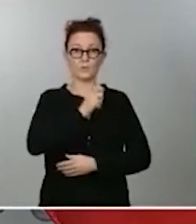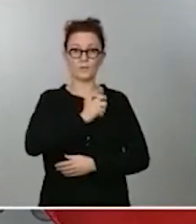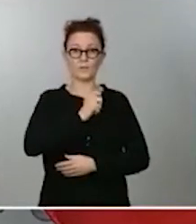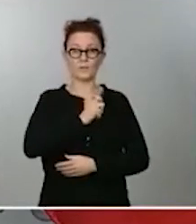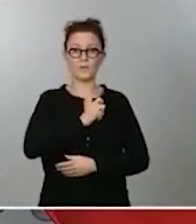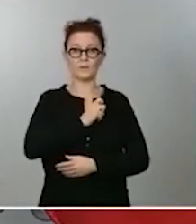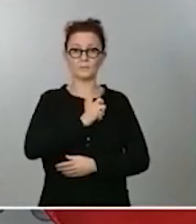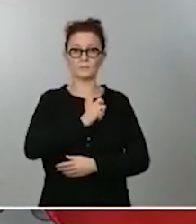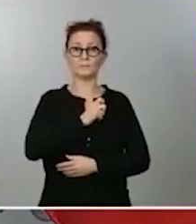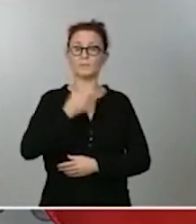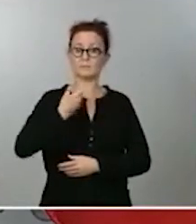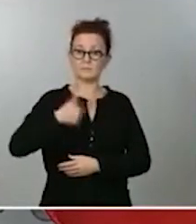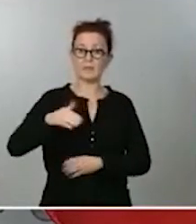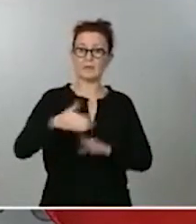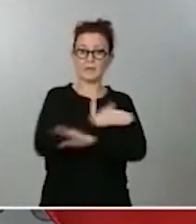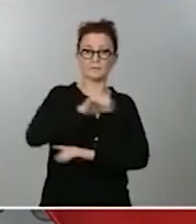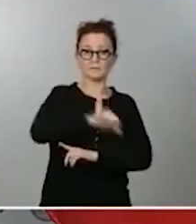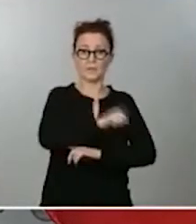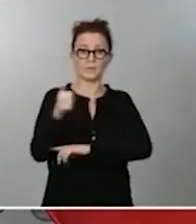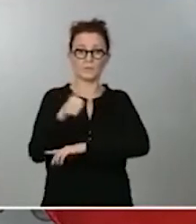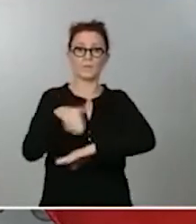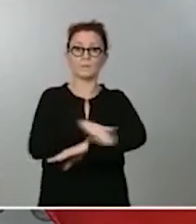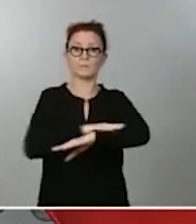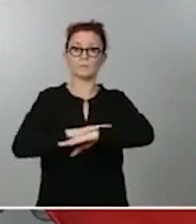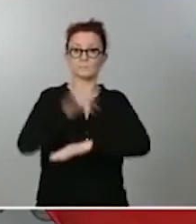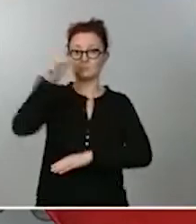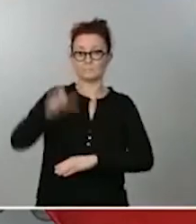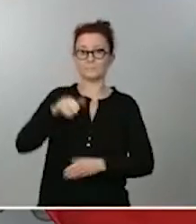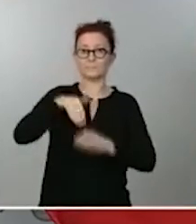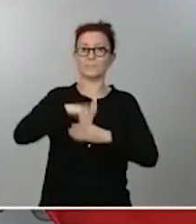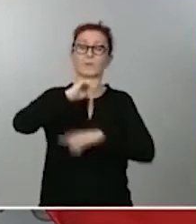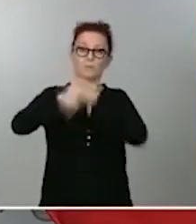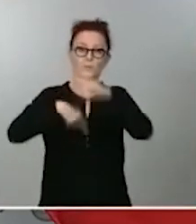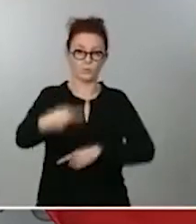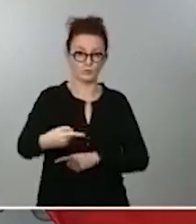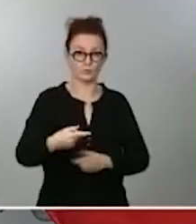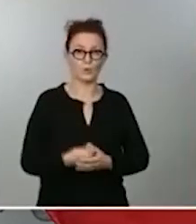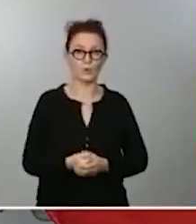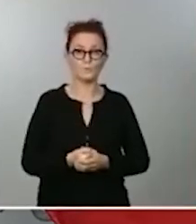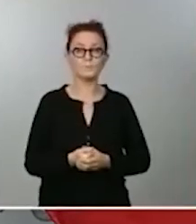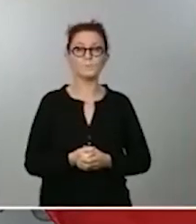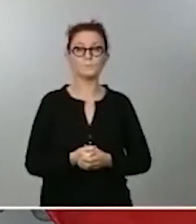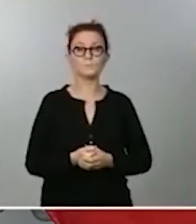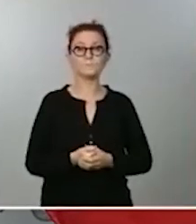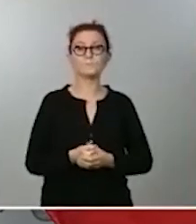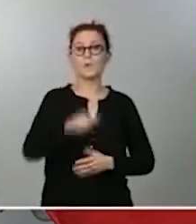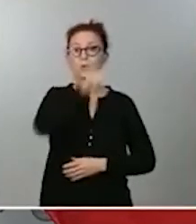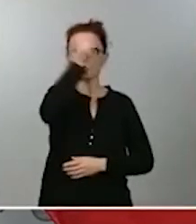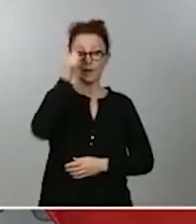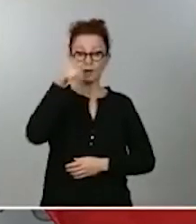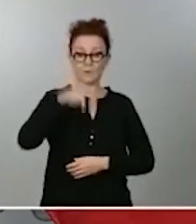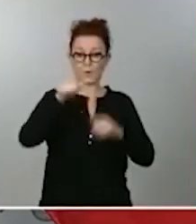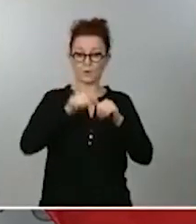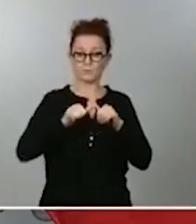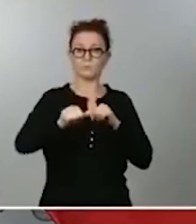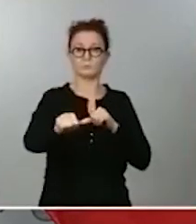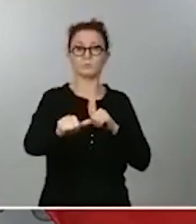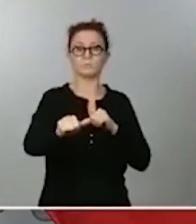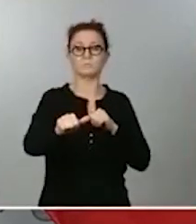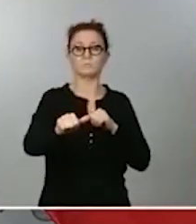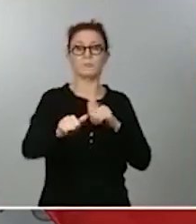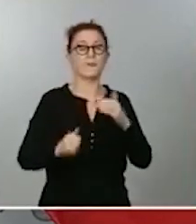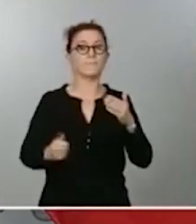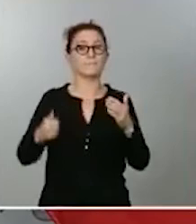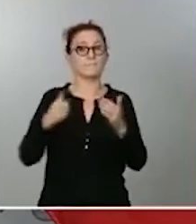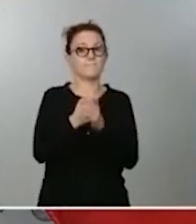ministro Grande Marlasca también a título póstumo. Así Rubalcaba a partir de hoy cuenta con las máximas distinciones